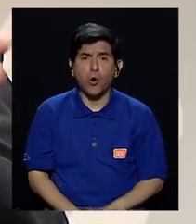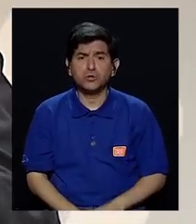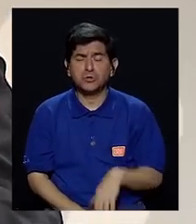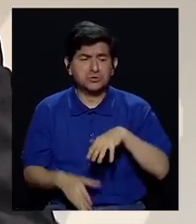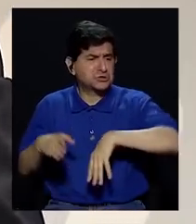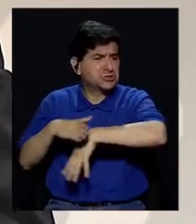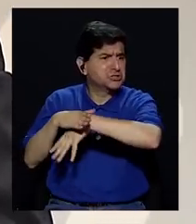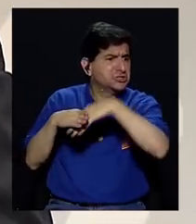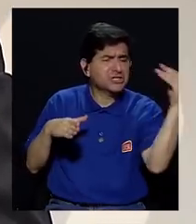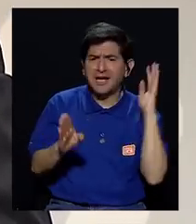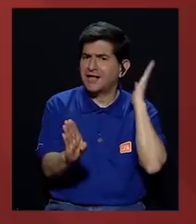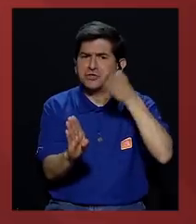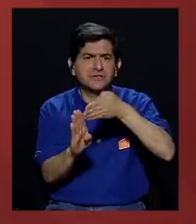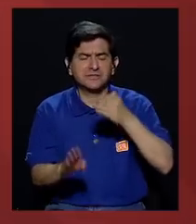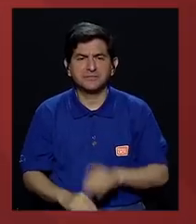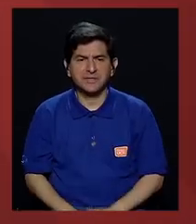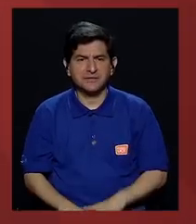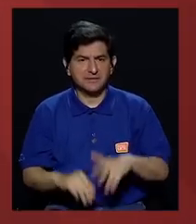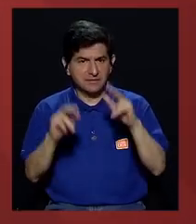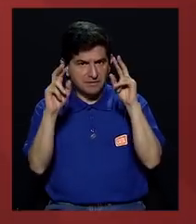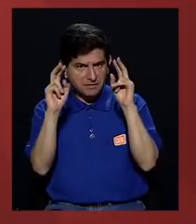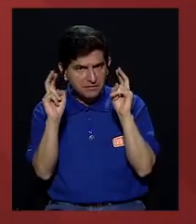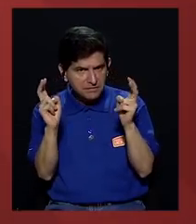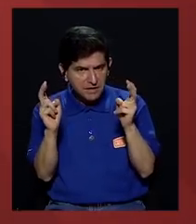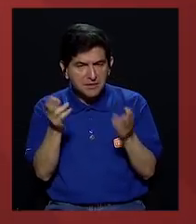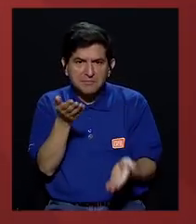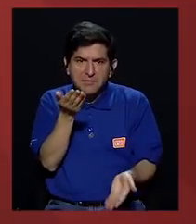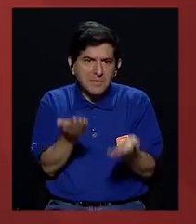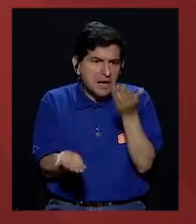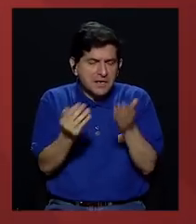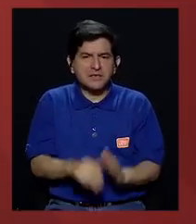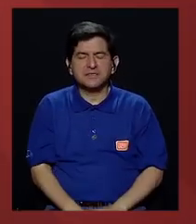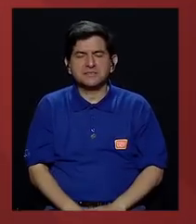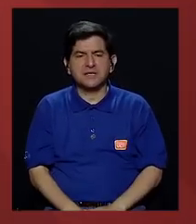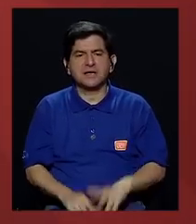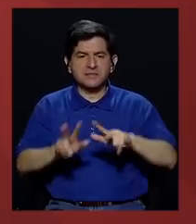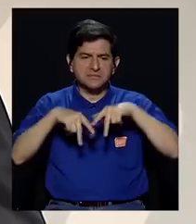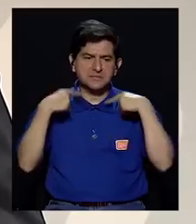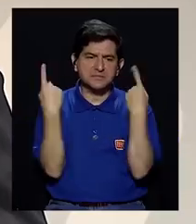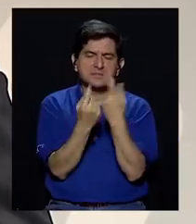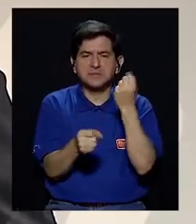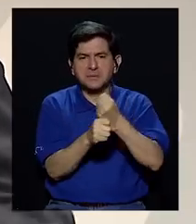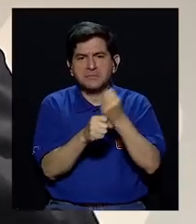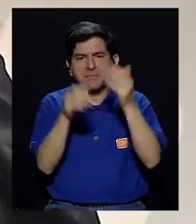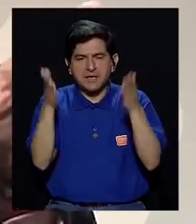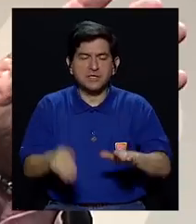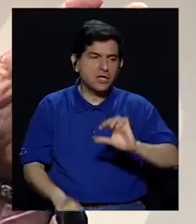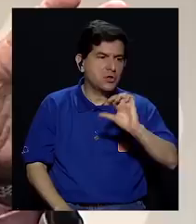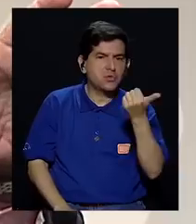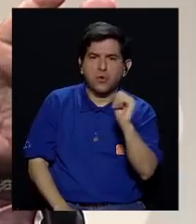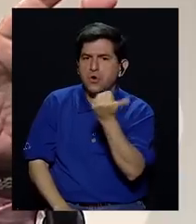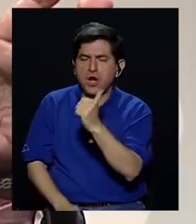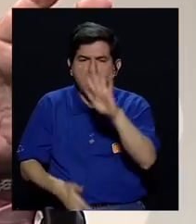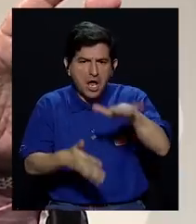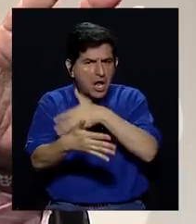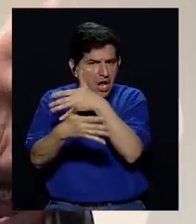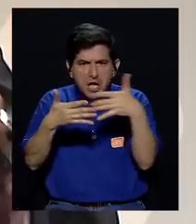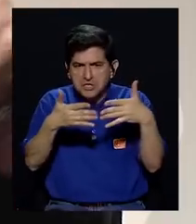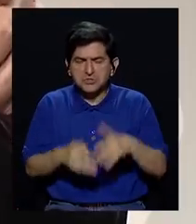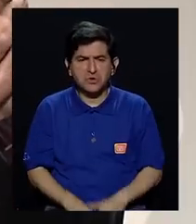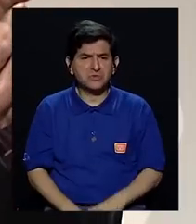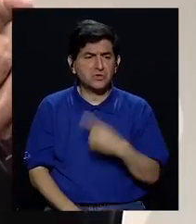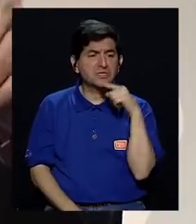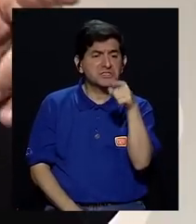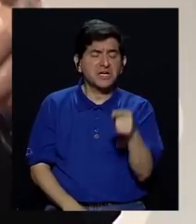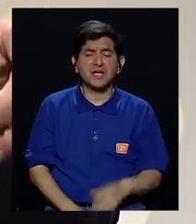literalmente excluidos. Entonces, me parece que ese es un tema que, excepto tal vez el Partido de los Trabajadores, el grueso de las agendas están colocadas